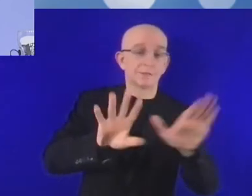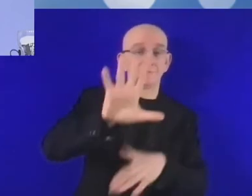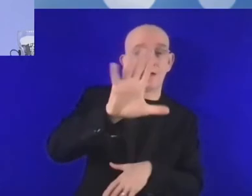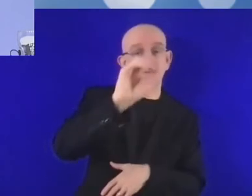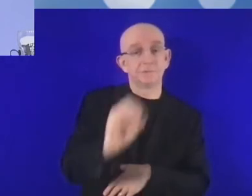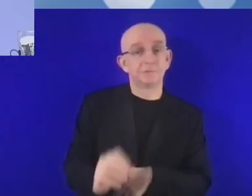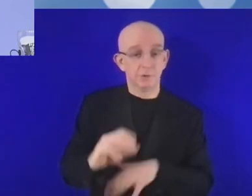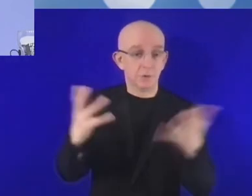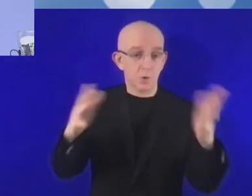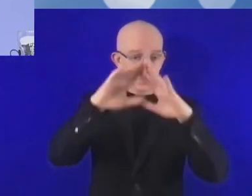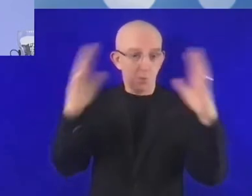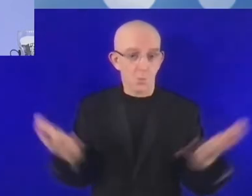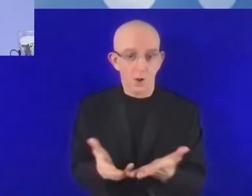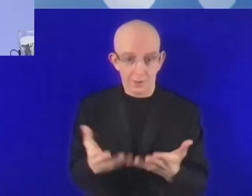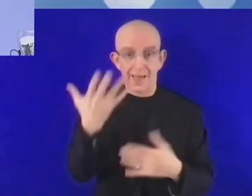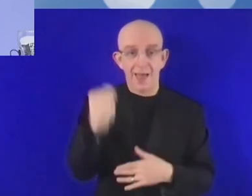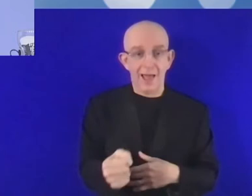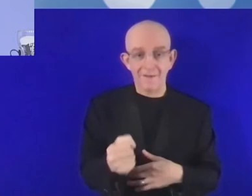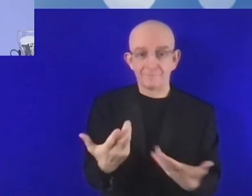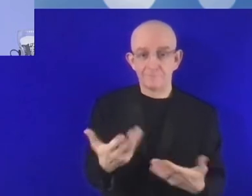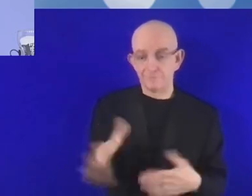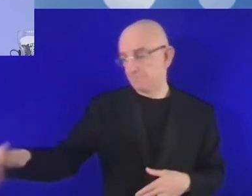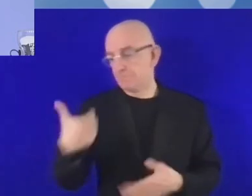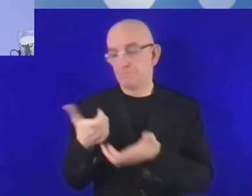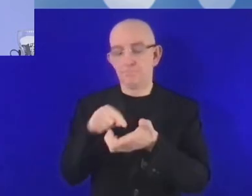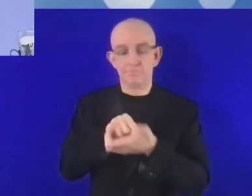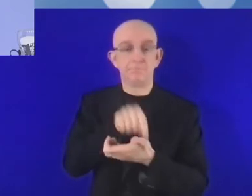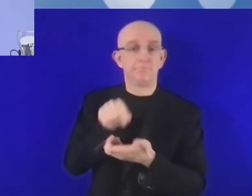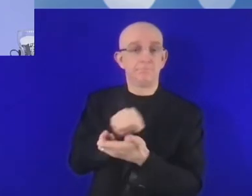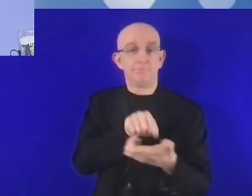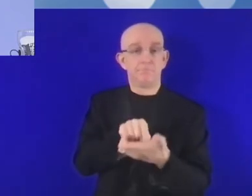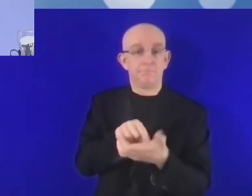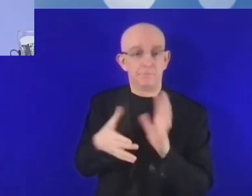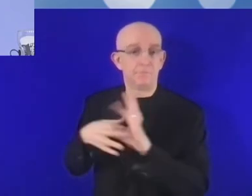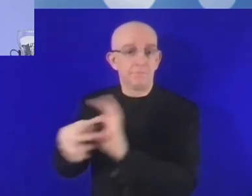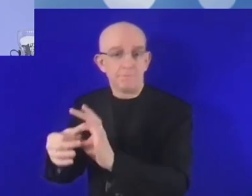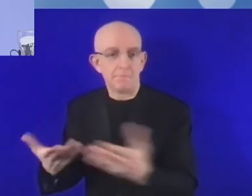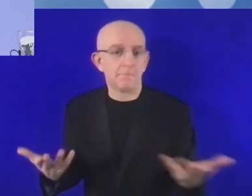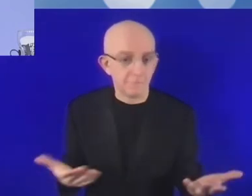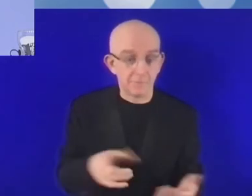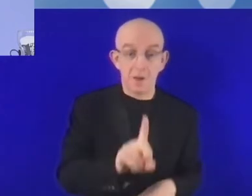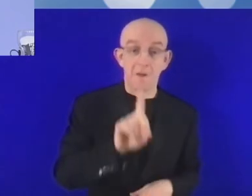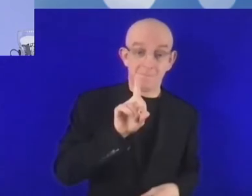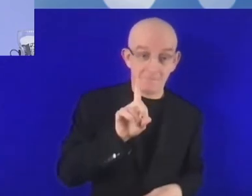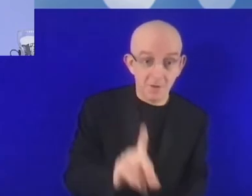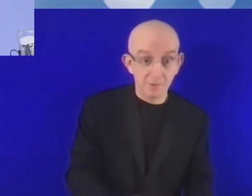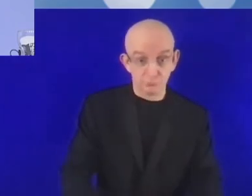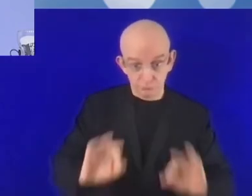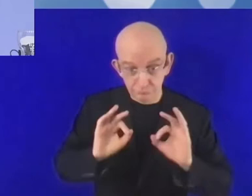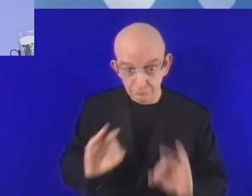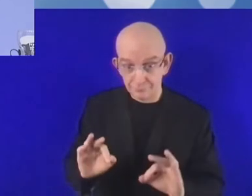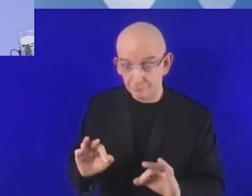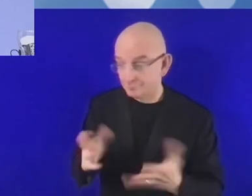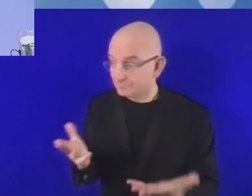población mundial está cubierta por la red móvil. Sin embargo, de acuerdo con